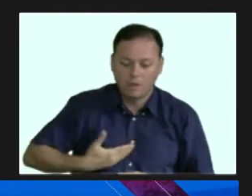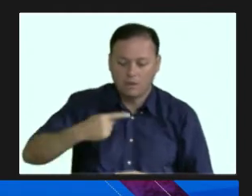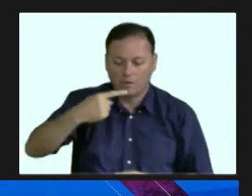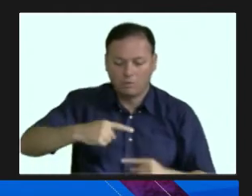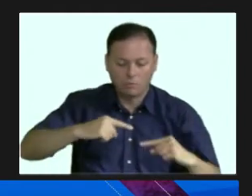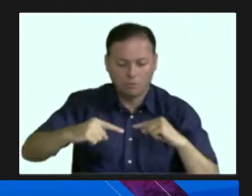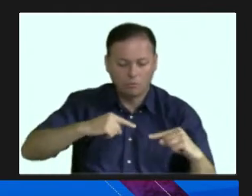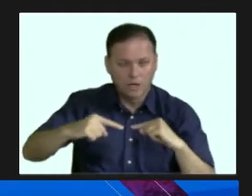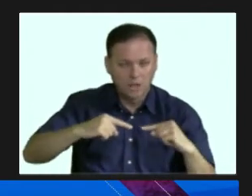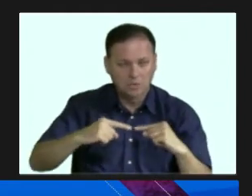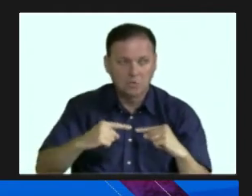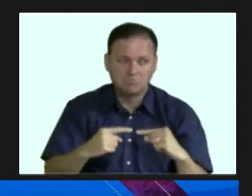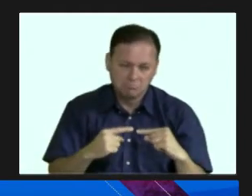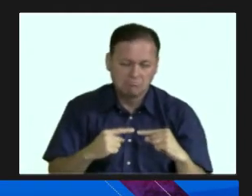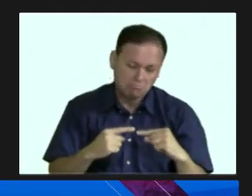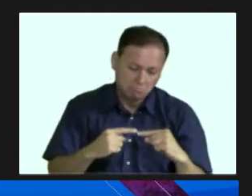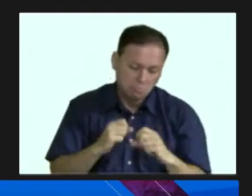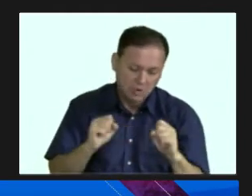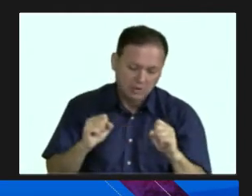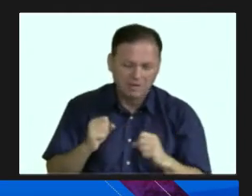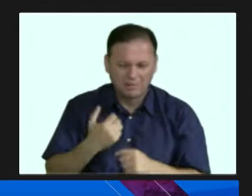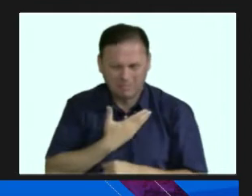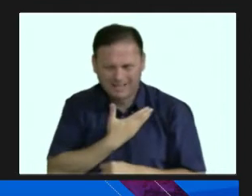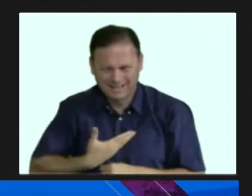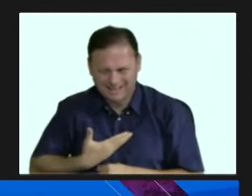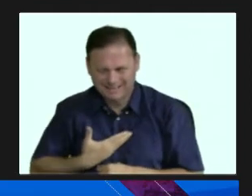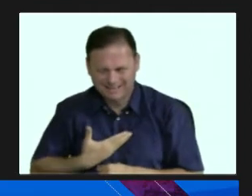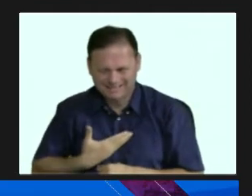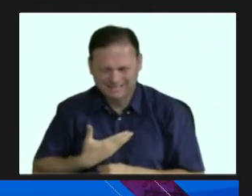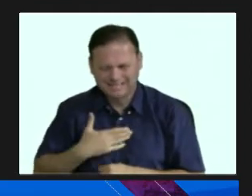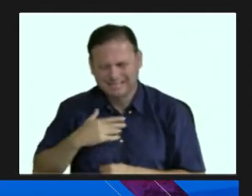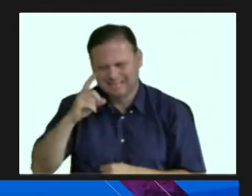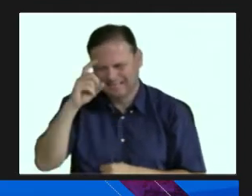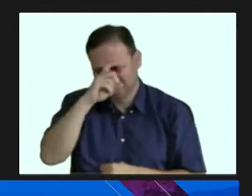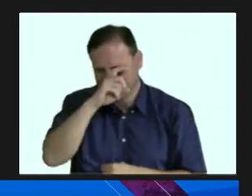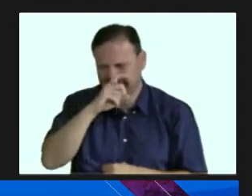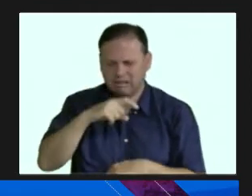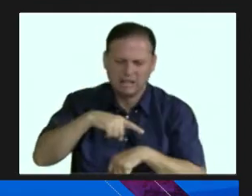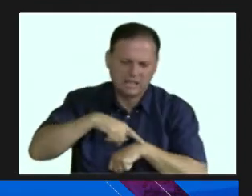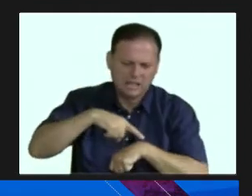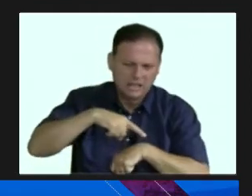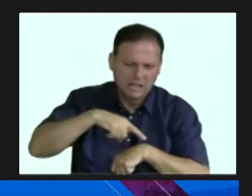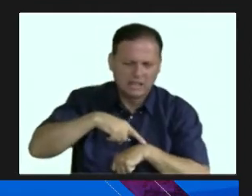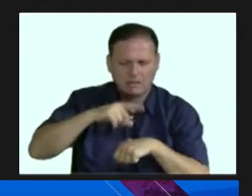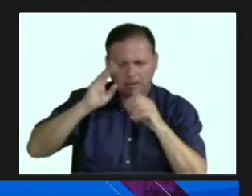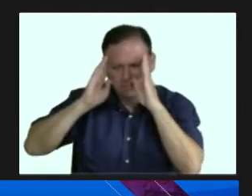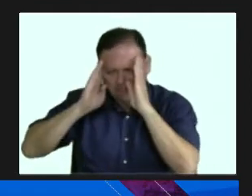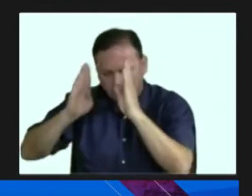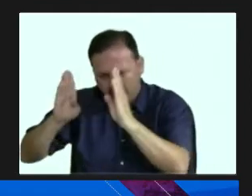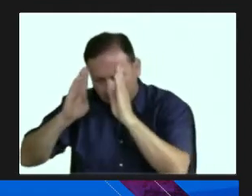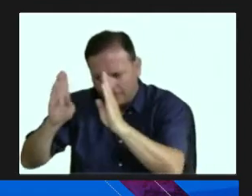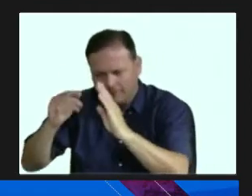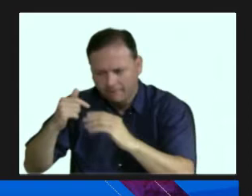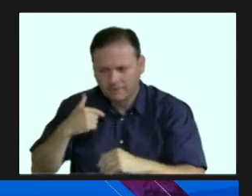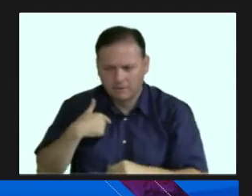candidatura nacional, ¿verdad? Porque una candidatura nacional tiene que tener tiempo, tiene que estar... Yo tengo la responsabilidad